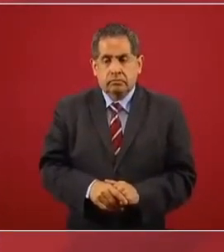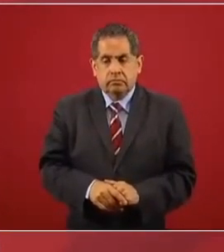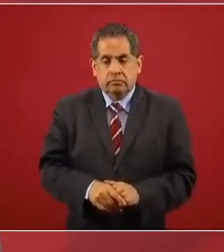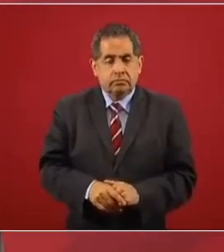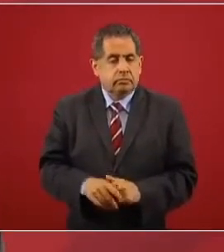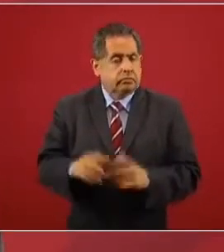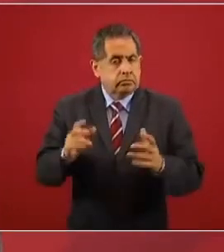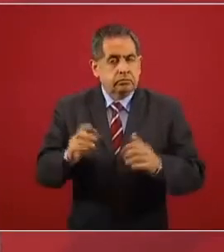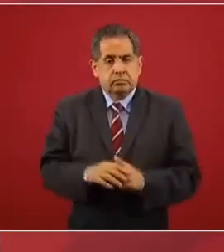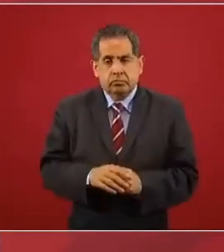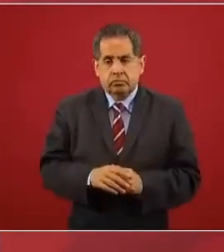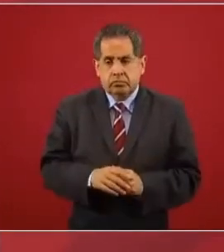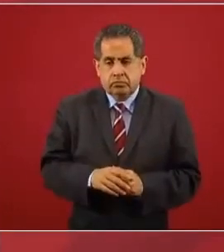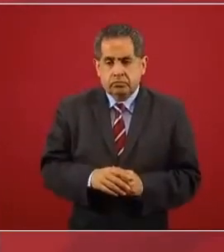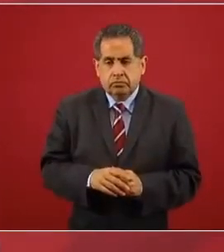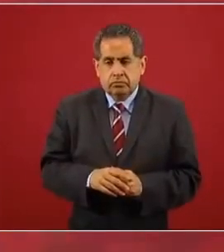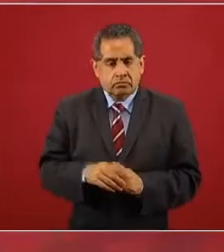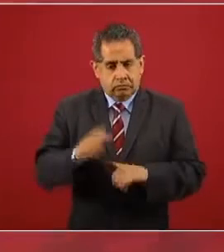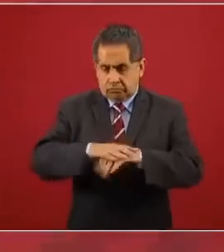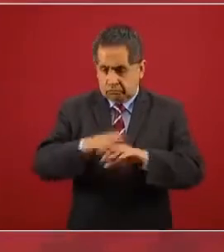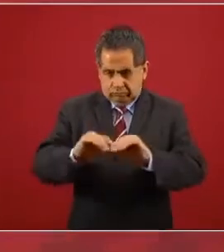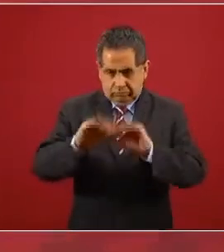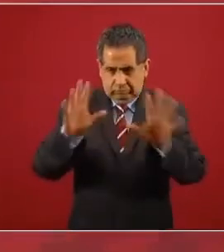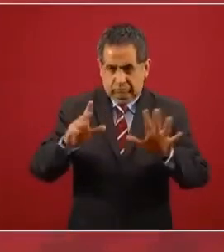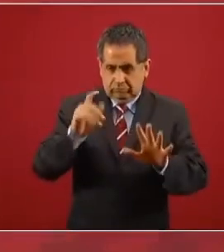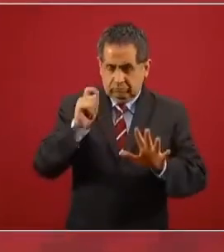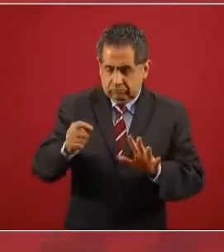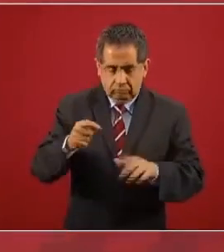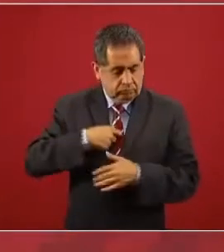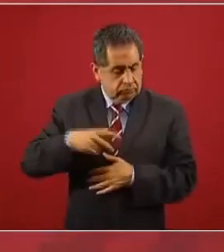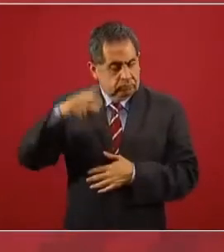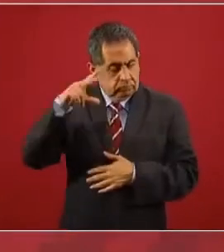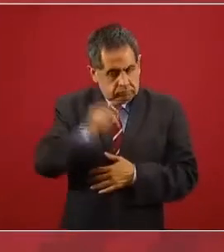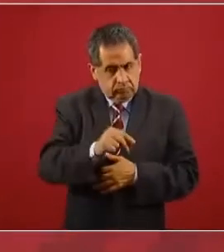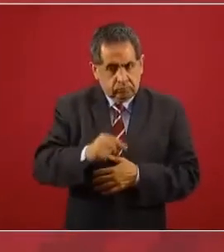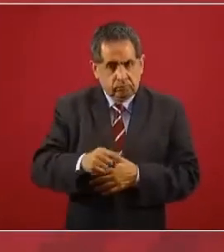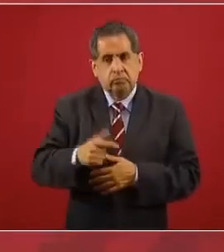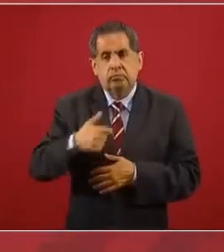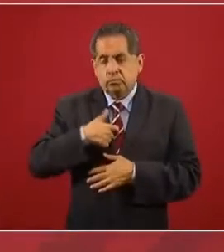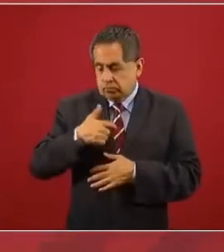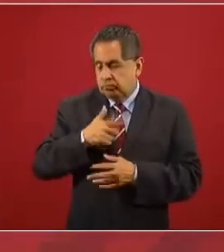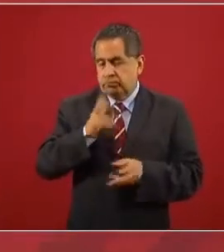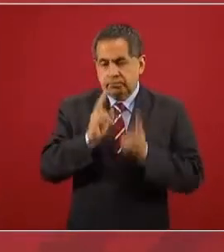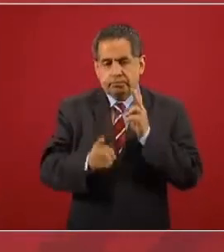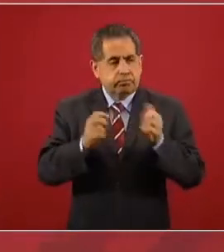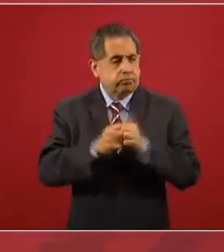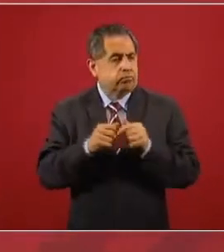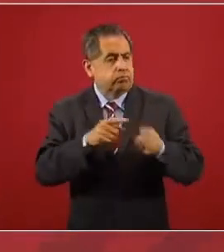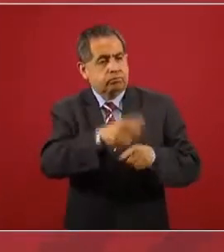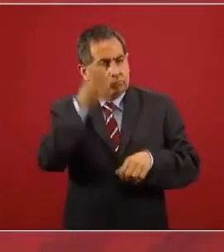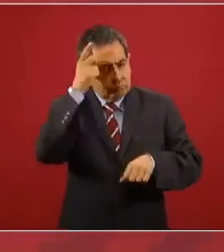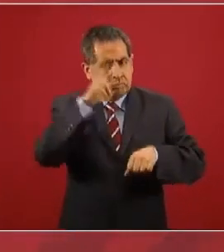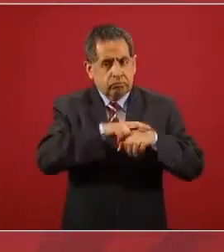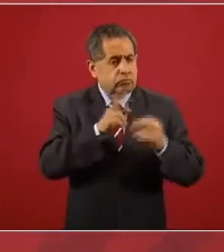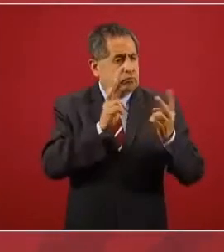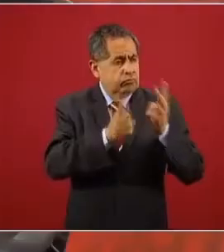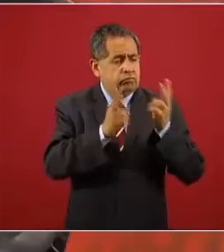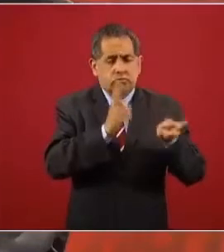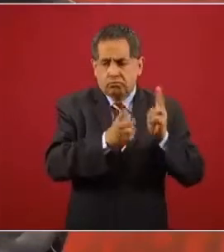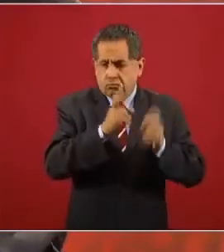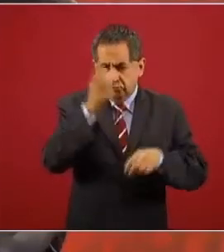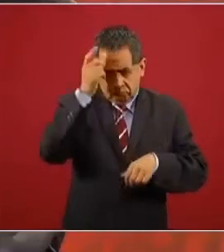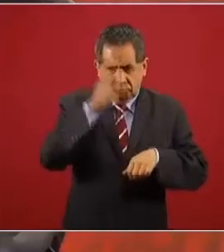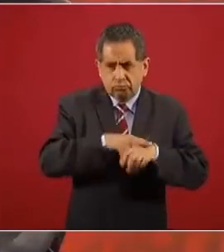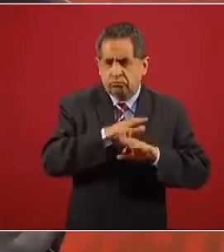esto que quede claro, yo hablé ya con los directivos de la planta,